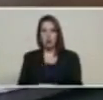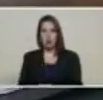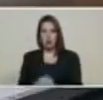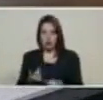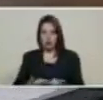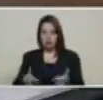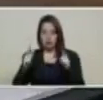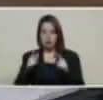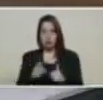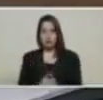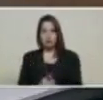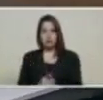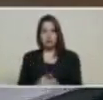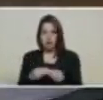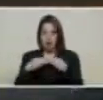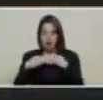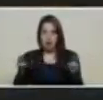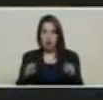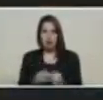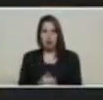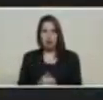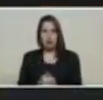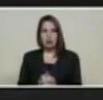adelante blockchain